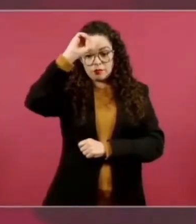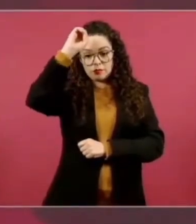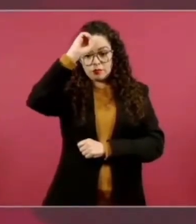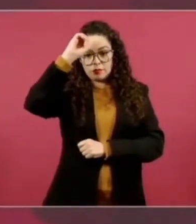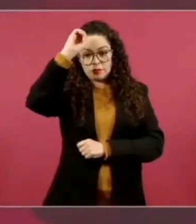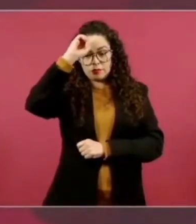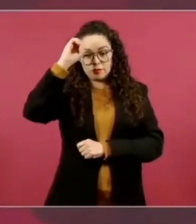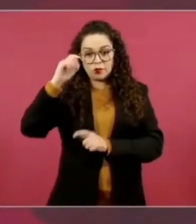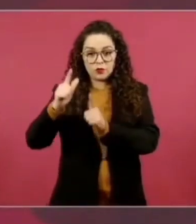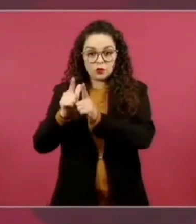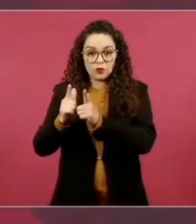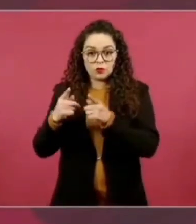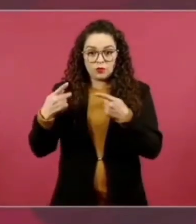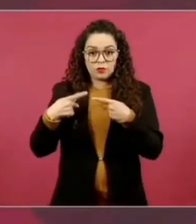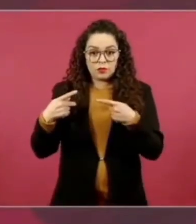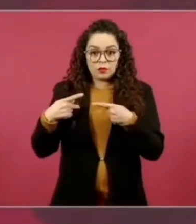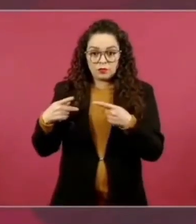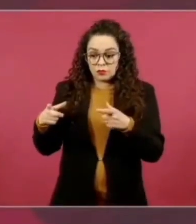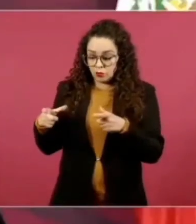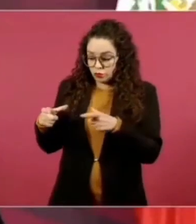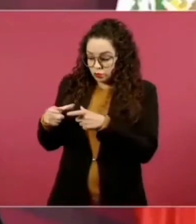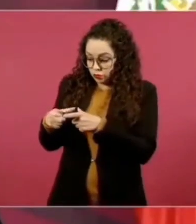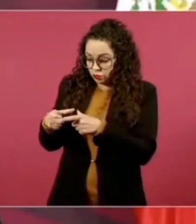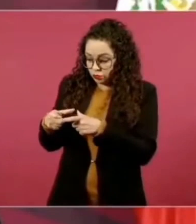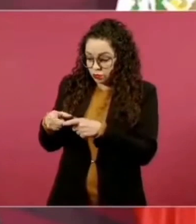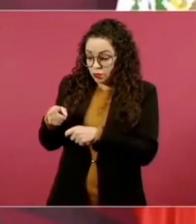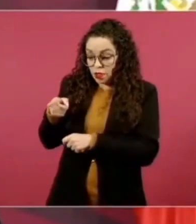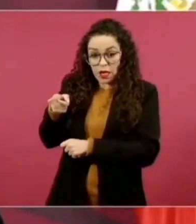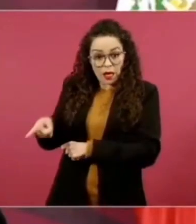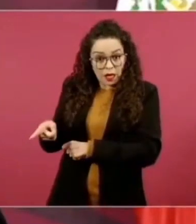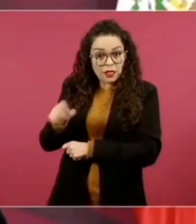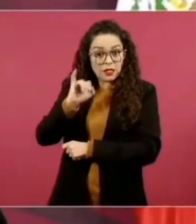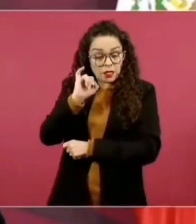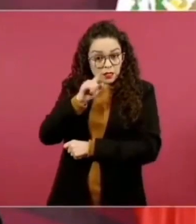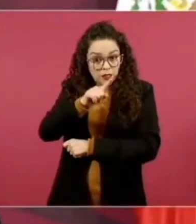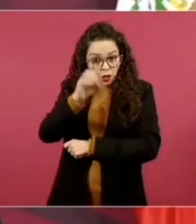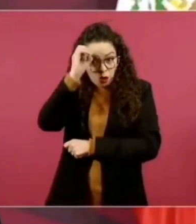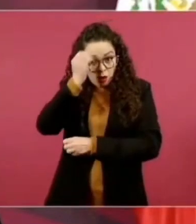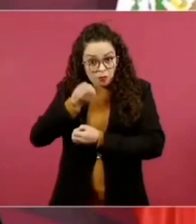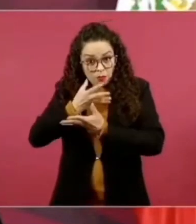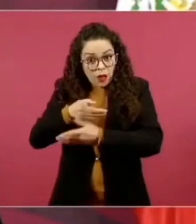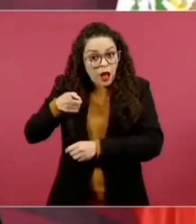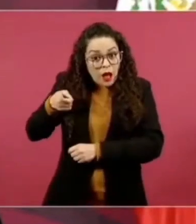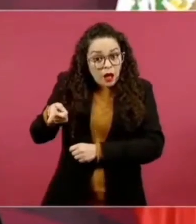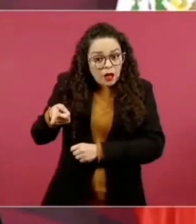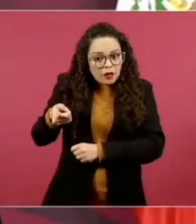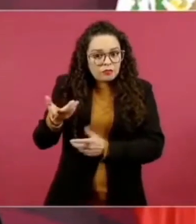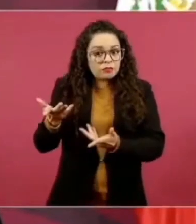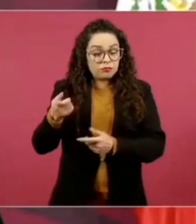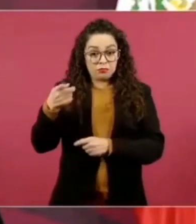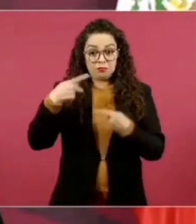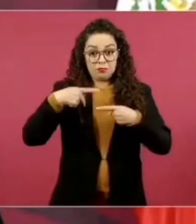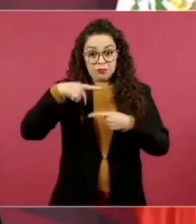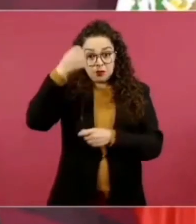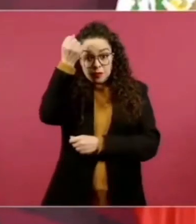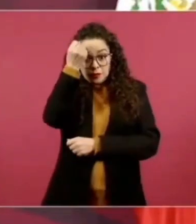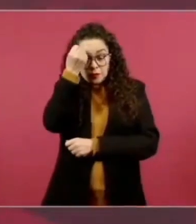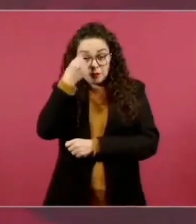minorías, de las cúpulas, de los expertos. No,